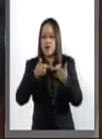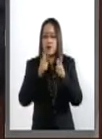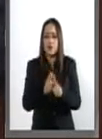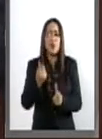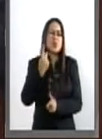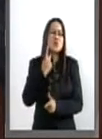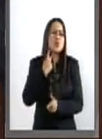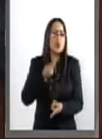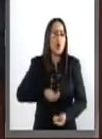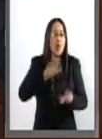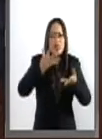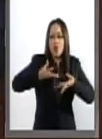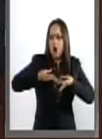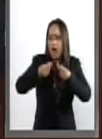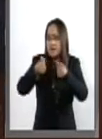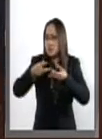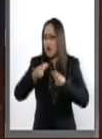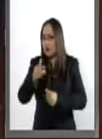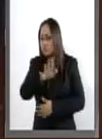políticos en el país.